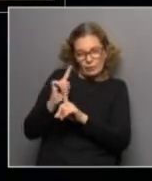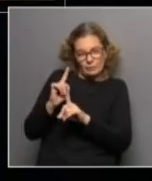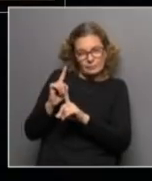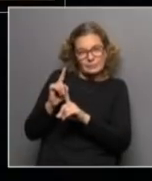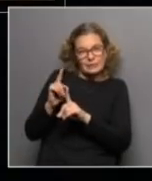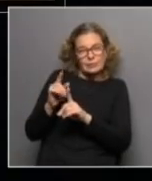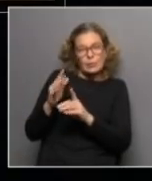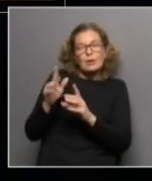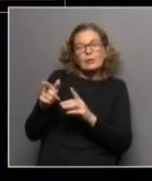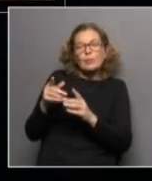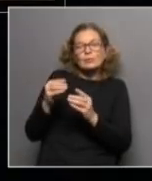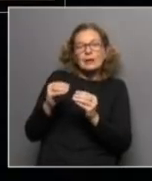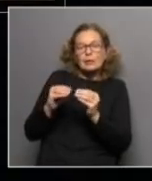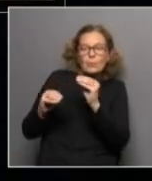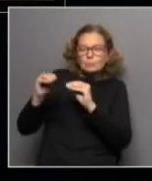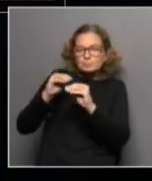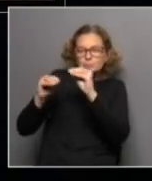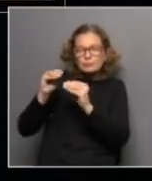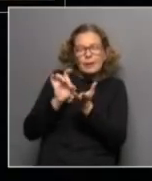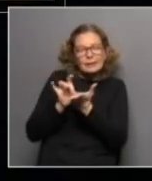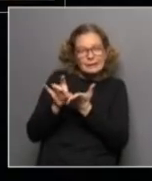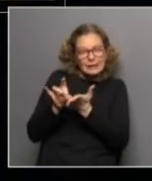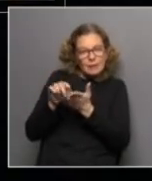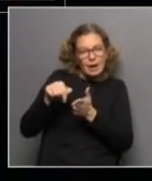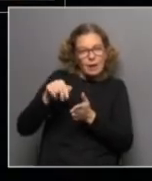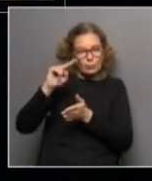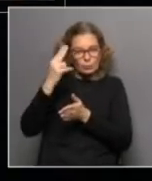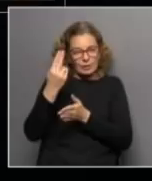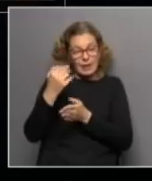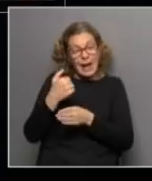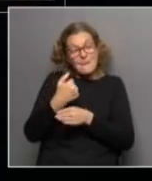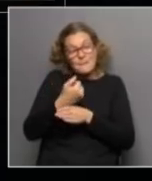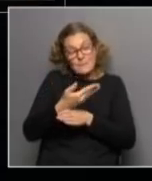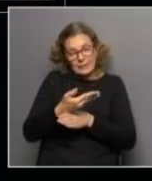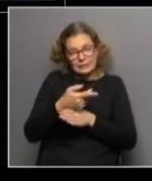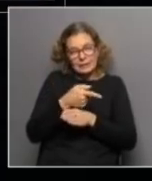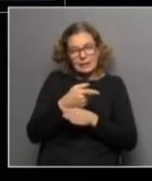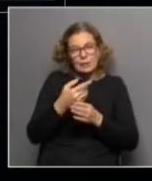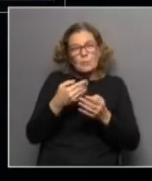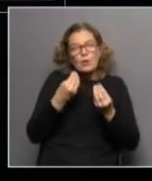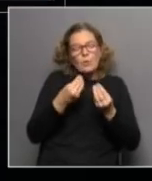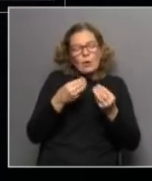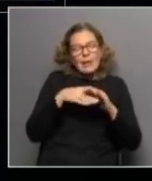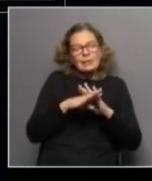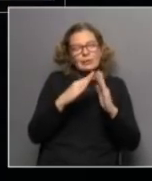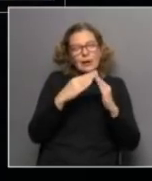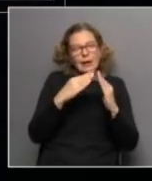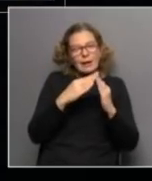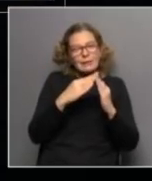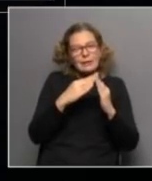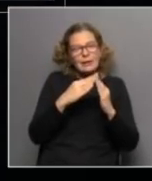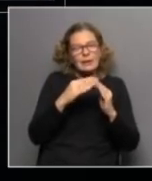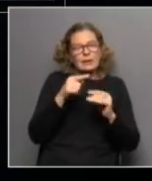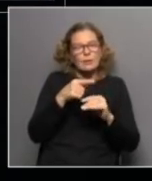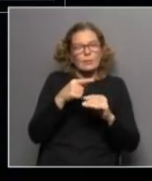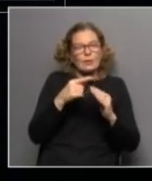una cuestión estructural de cómo están diseñados los sistemas. Por otro lado, la composición de los hogares. Los hogares con niños son hogares más numerosos